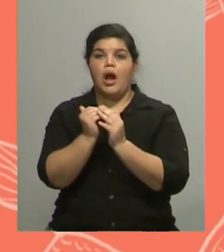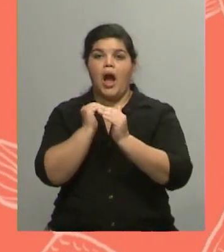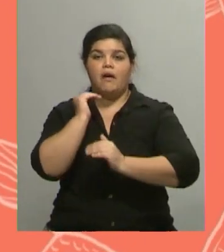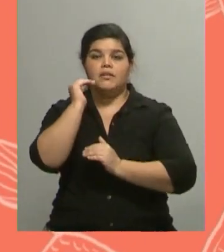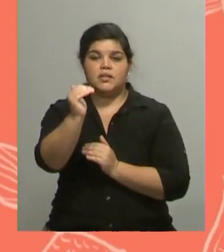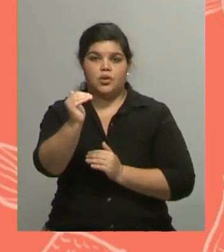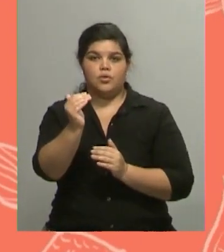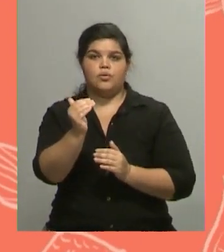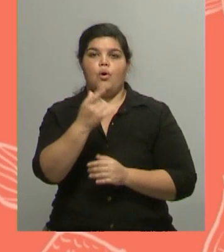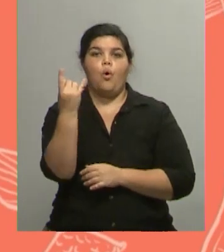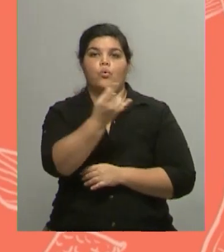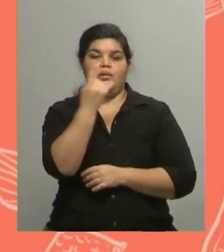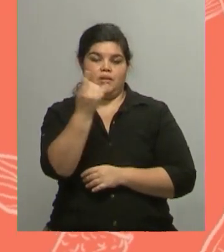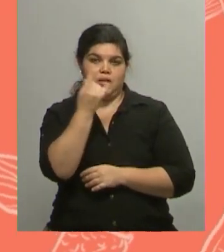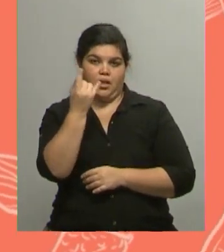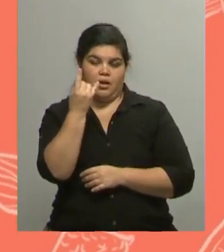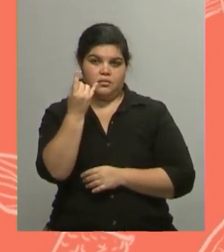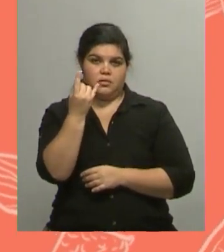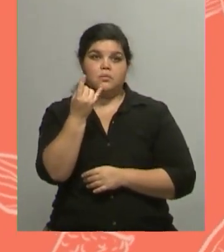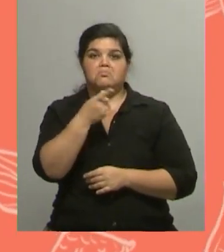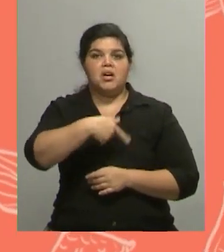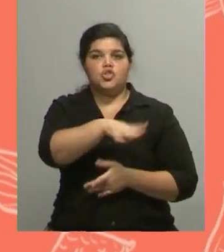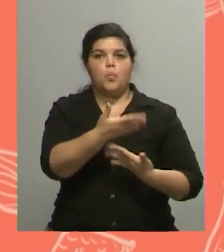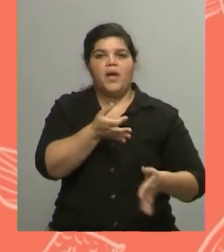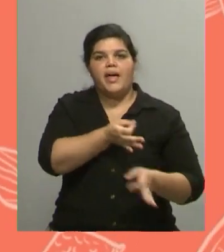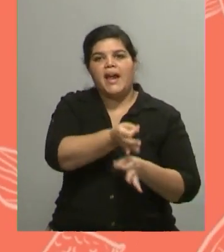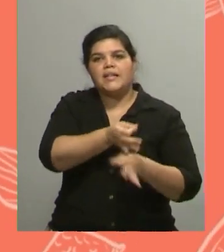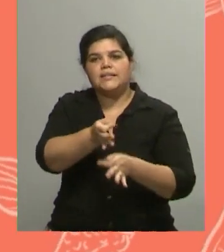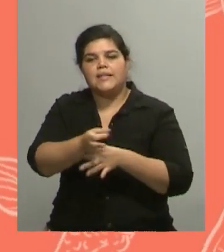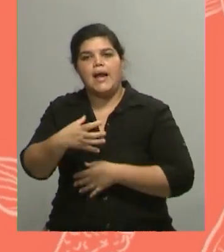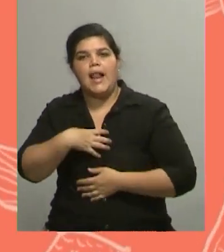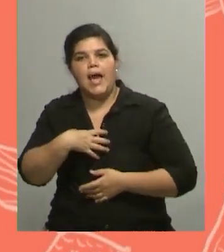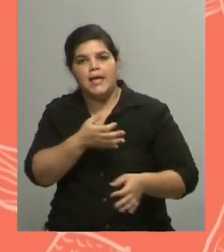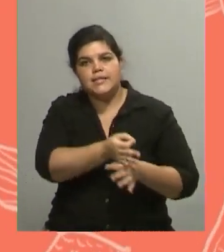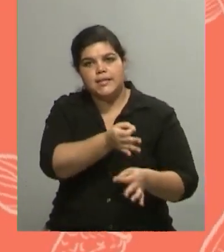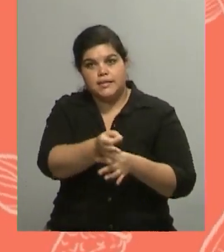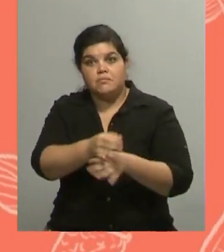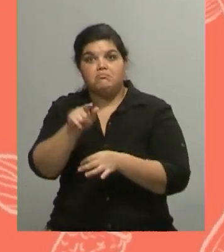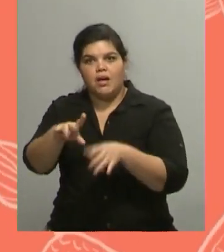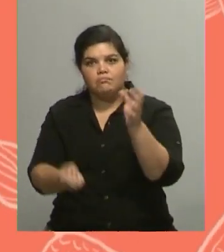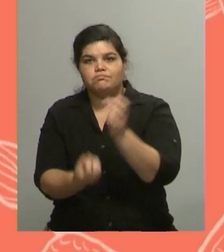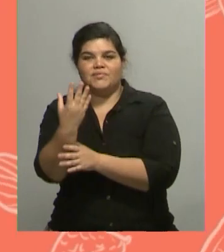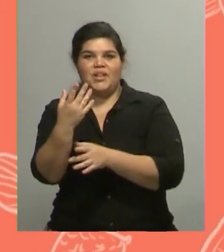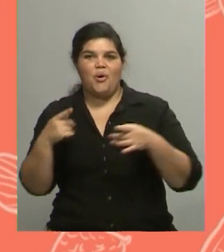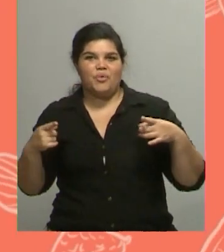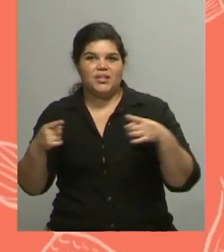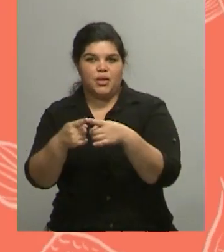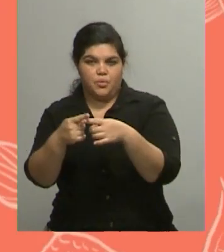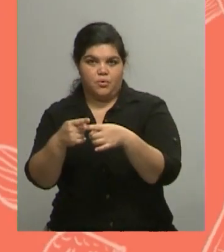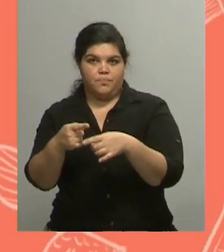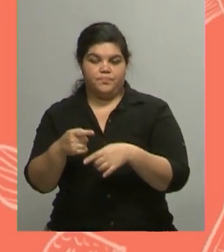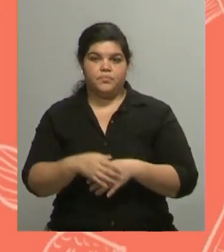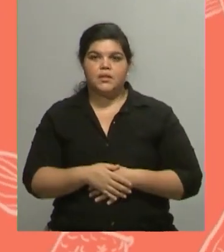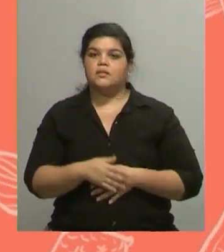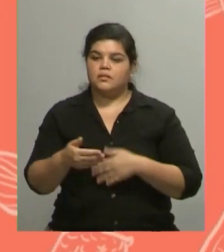universidad para dar clases. Pero con el tiempo ha adquirido una parte